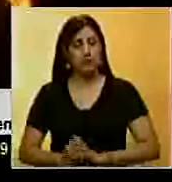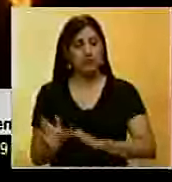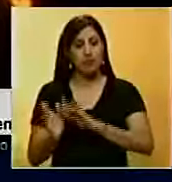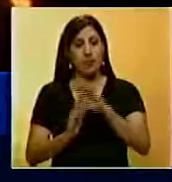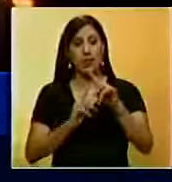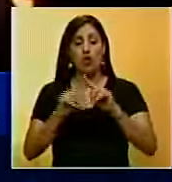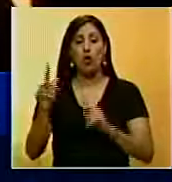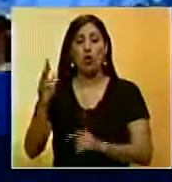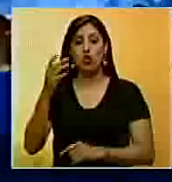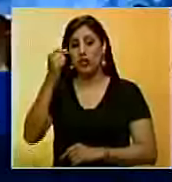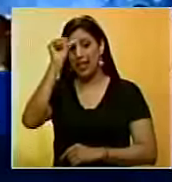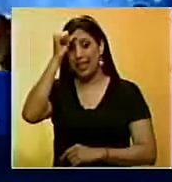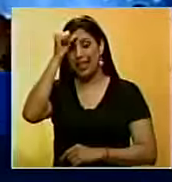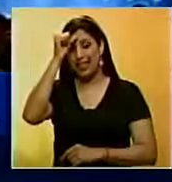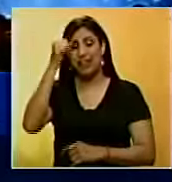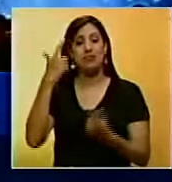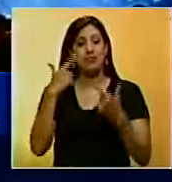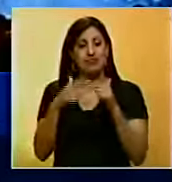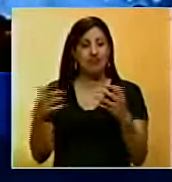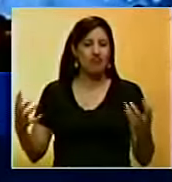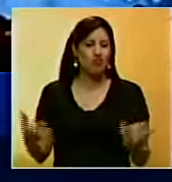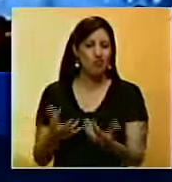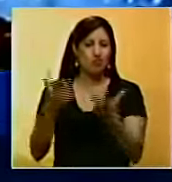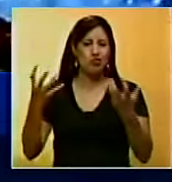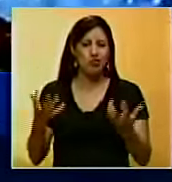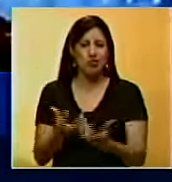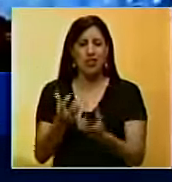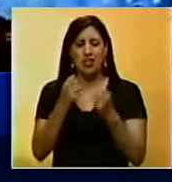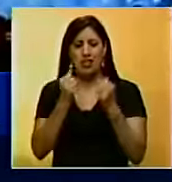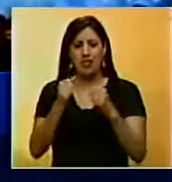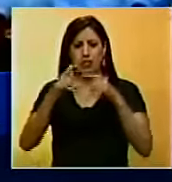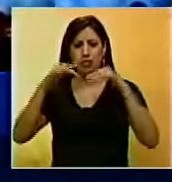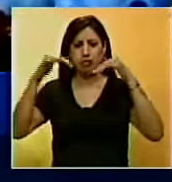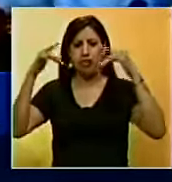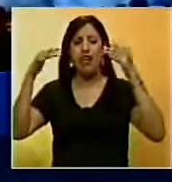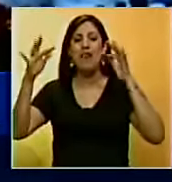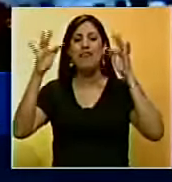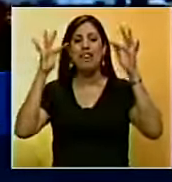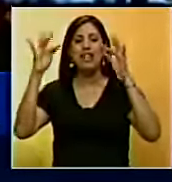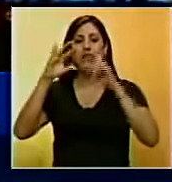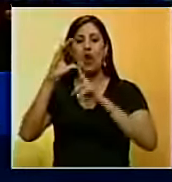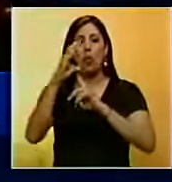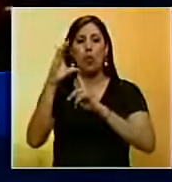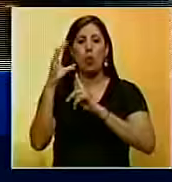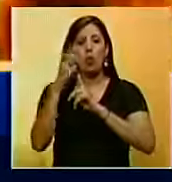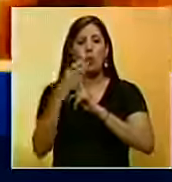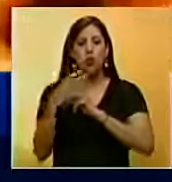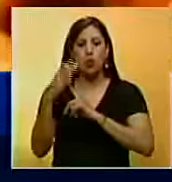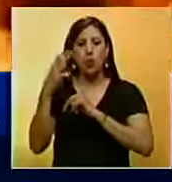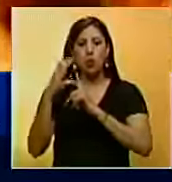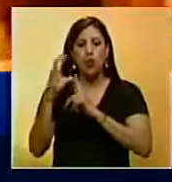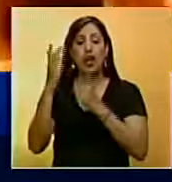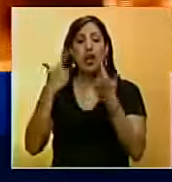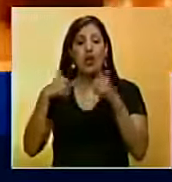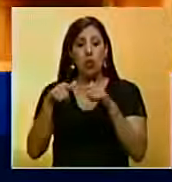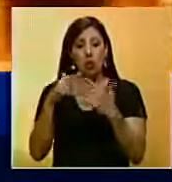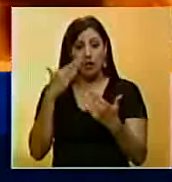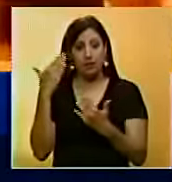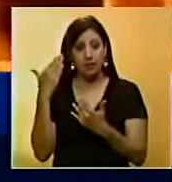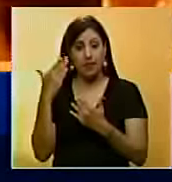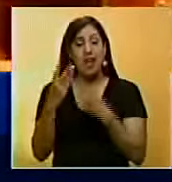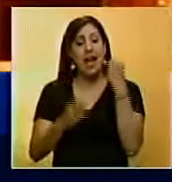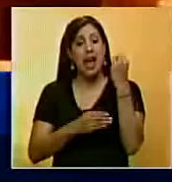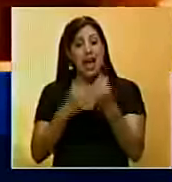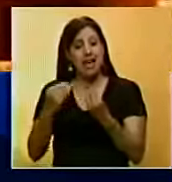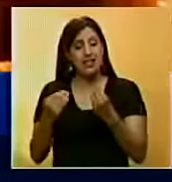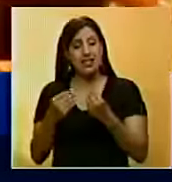En India, un gran incendio arrasó con un escenario completo en el Festival de Cultura del Foro de Negocios Make in India Week, que